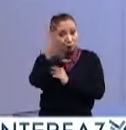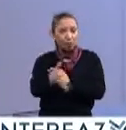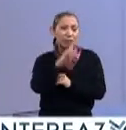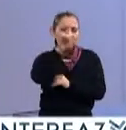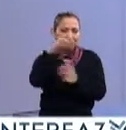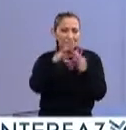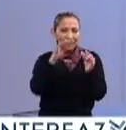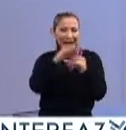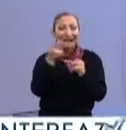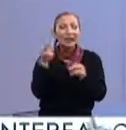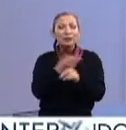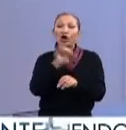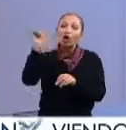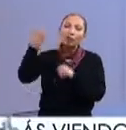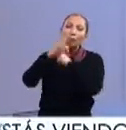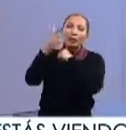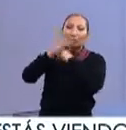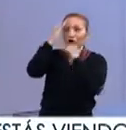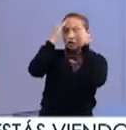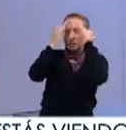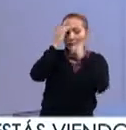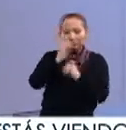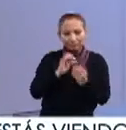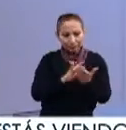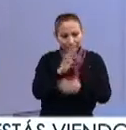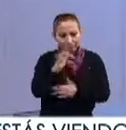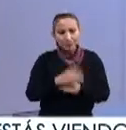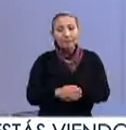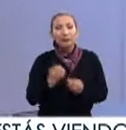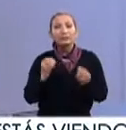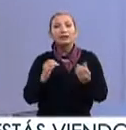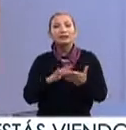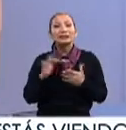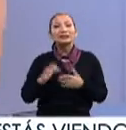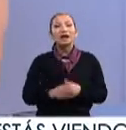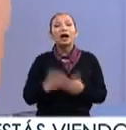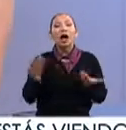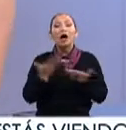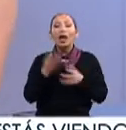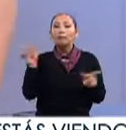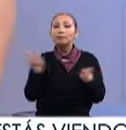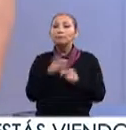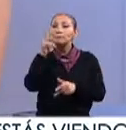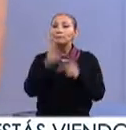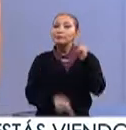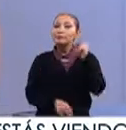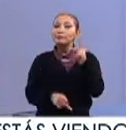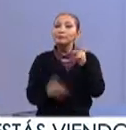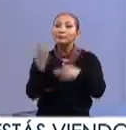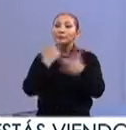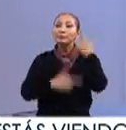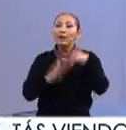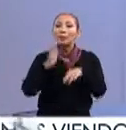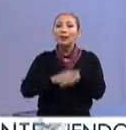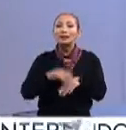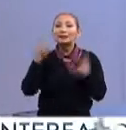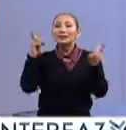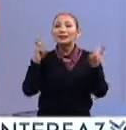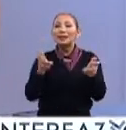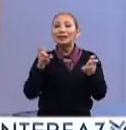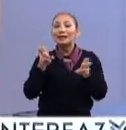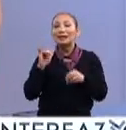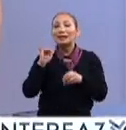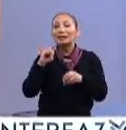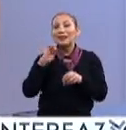bueno, ya luego nos vienes a platicar de qué otros países conoces. Claro que sí, gracias a ti. Muchísimas gracias. Vamos a hacer una breve pausa y regresamos con más temas